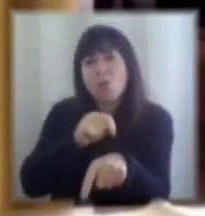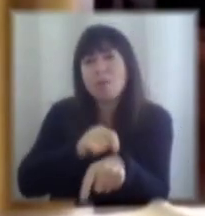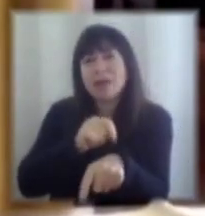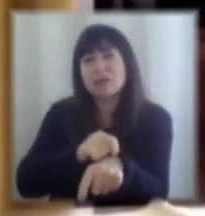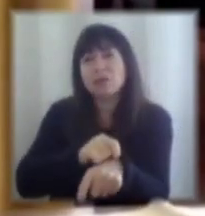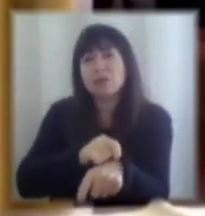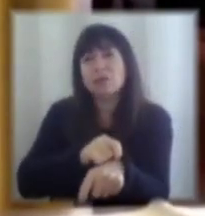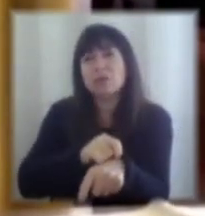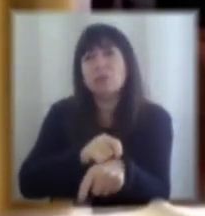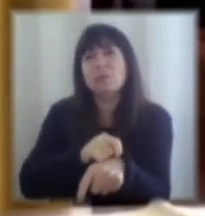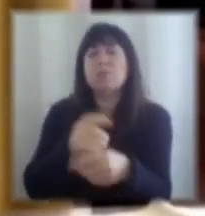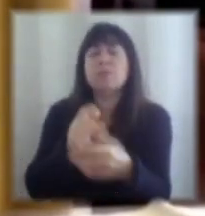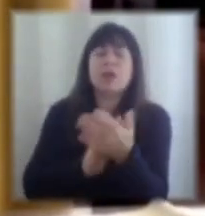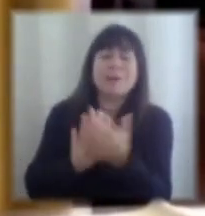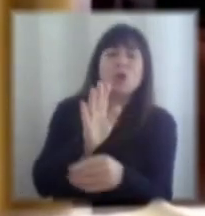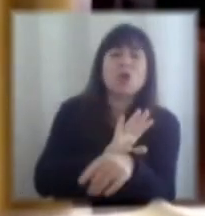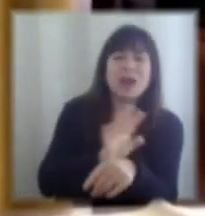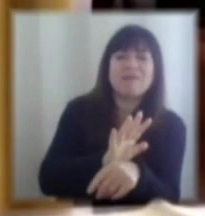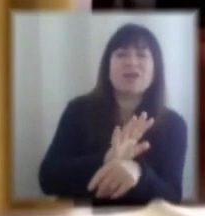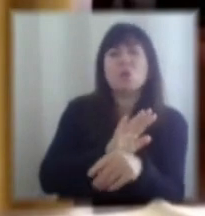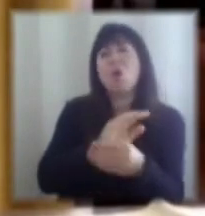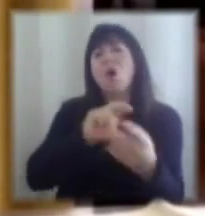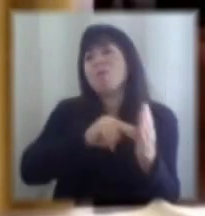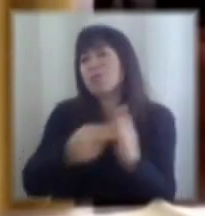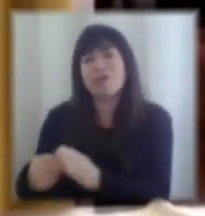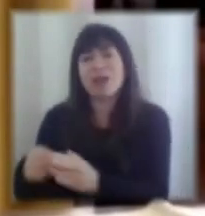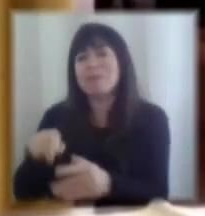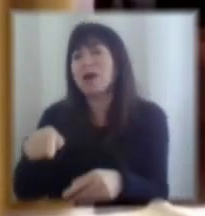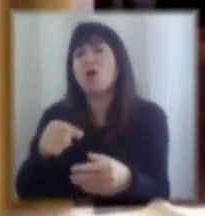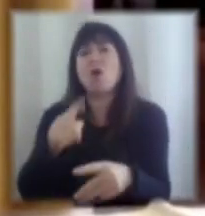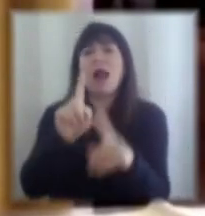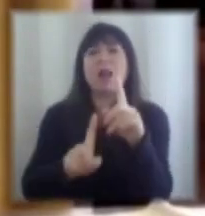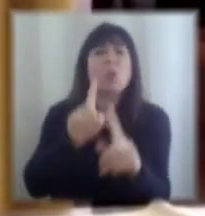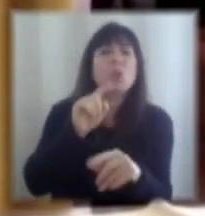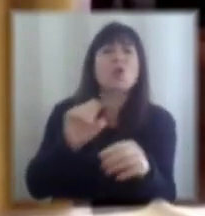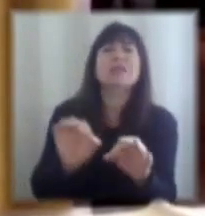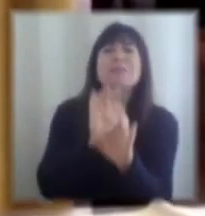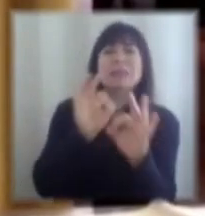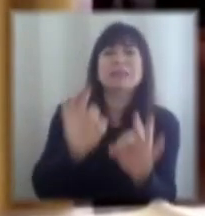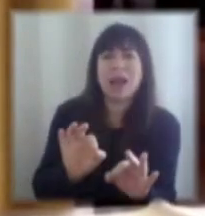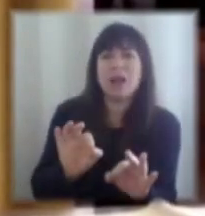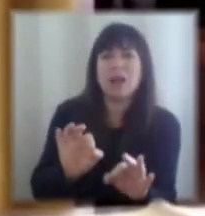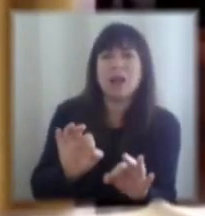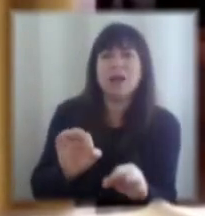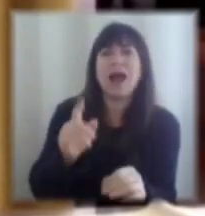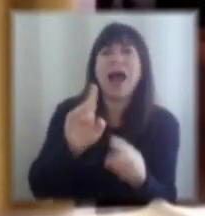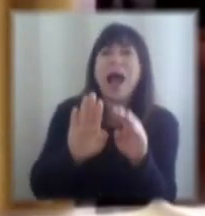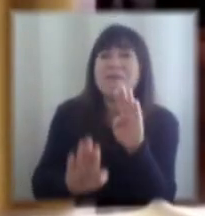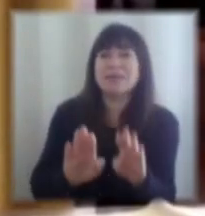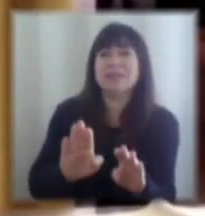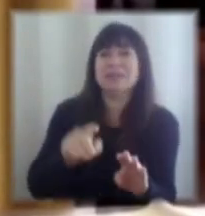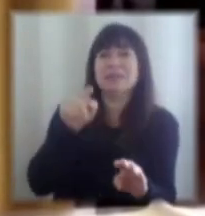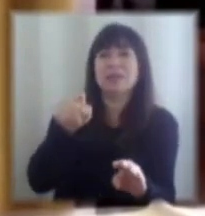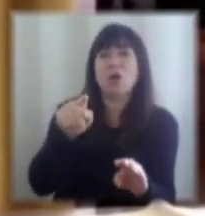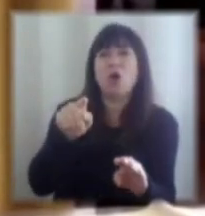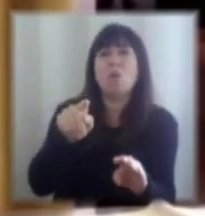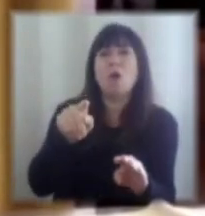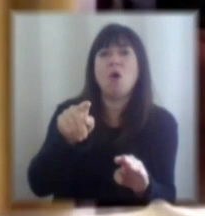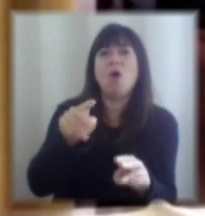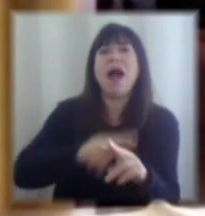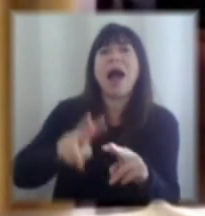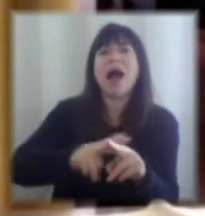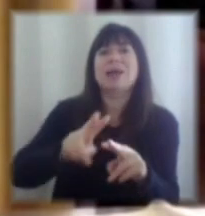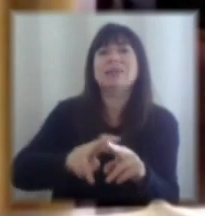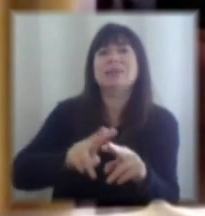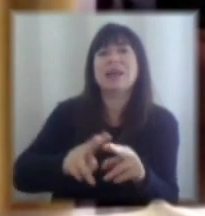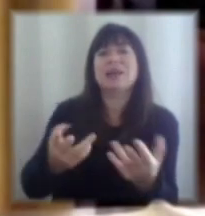excepcional, es como uno ancla la mirada respecto a la situación fiscal de forma tal de asegurar que esa deuda tiene